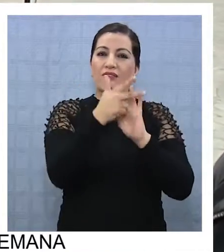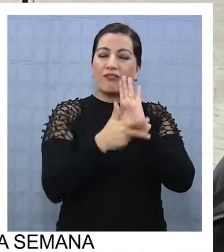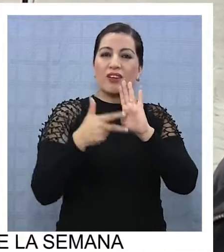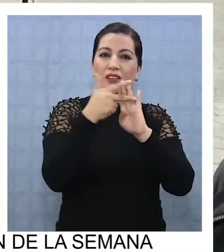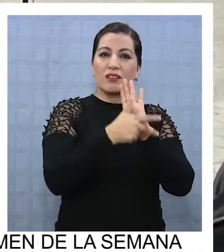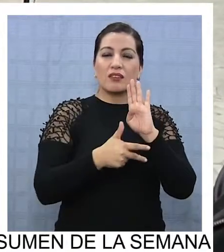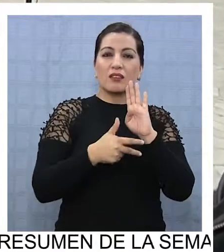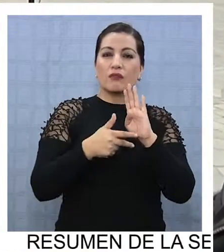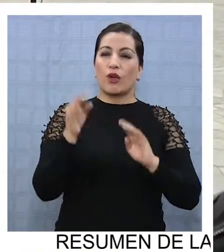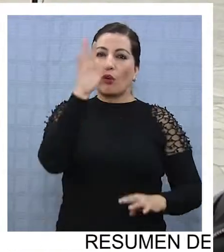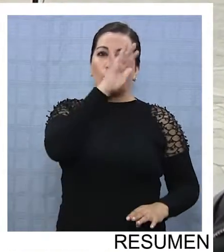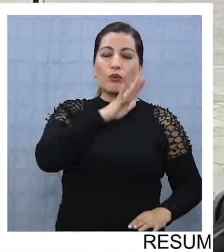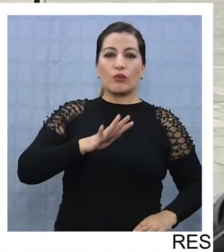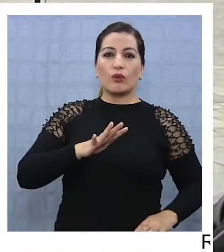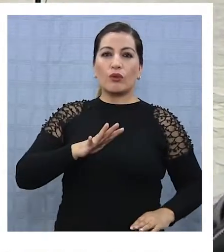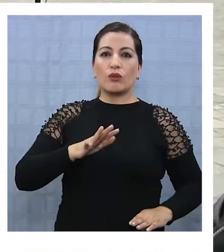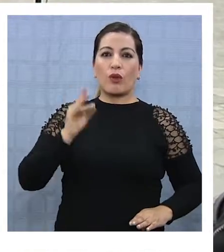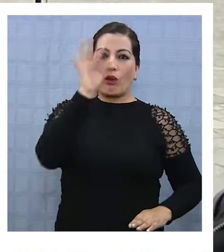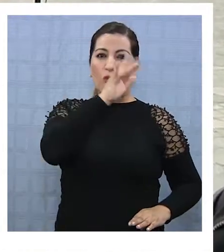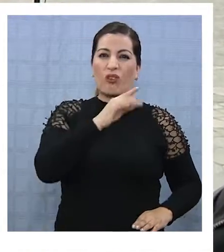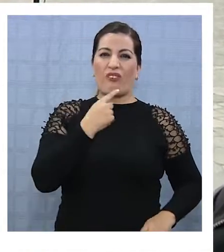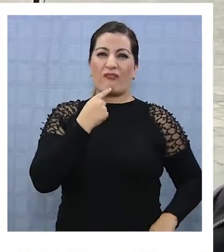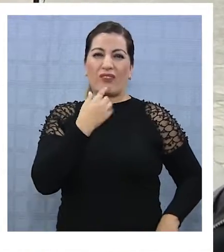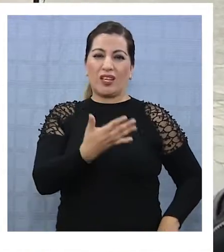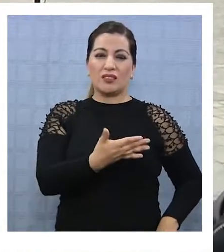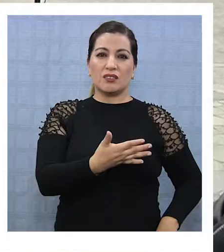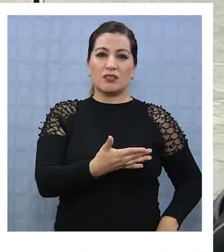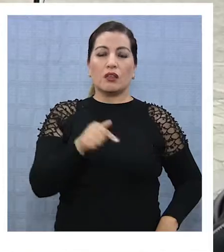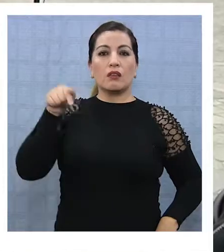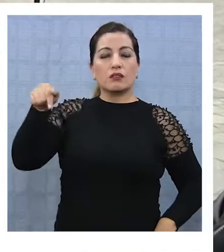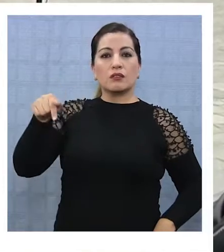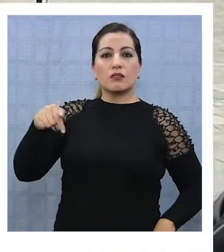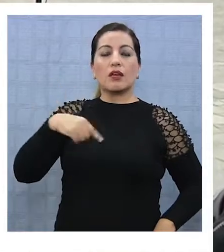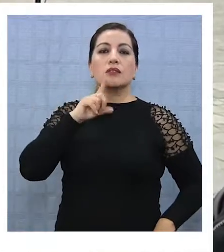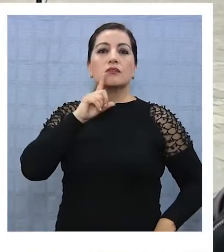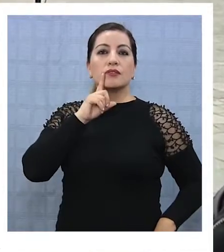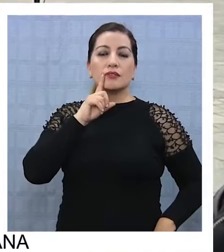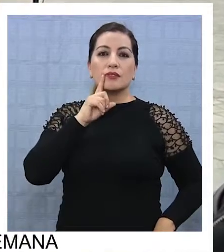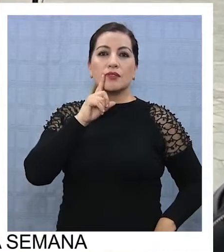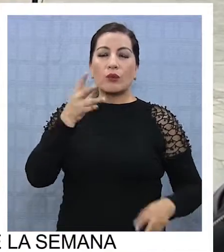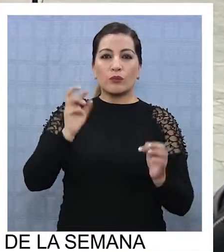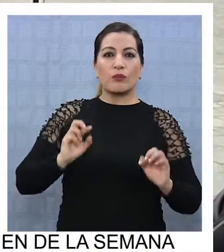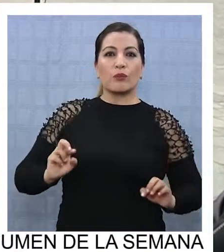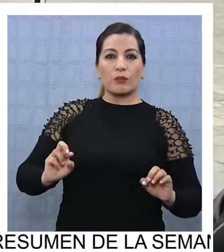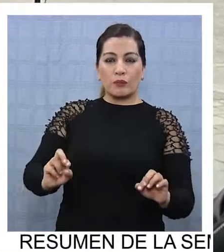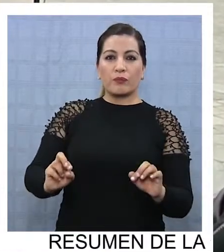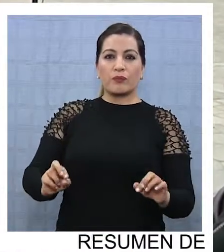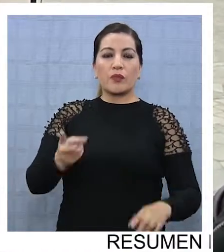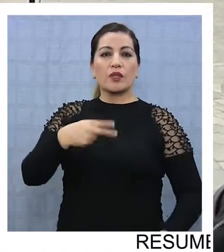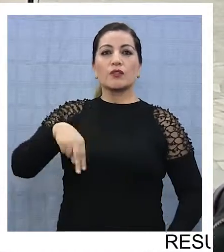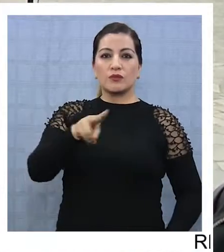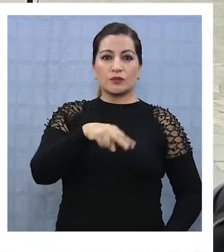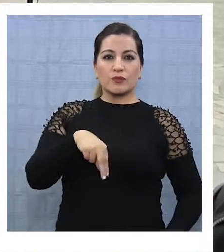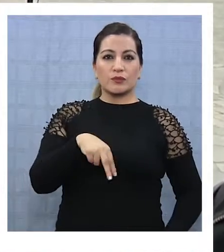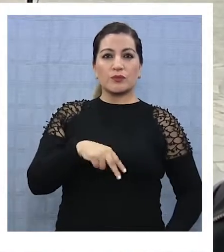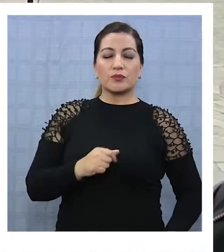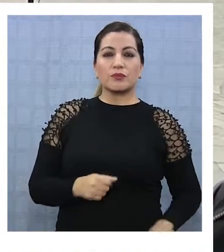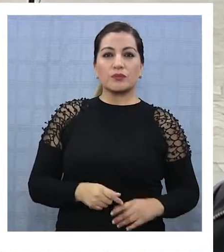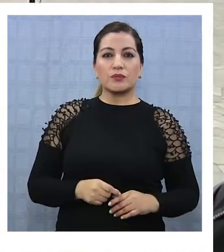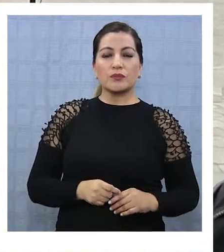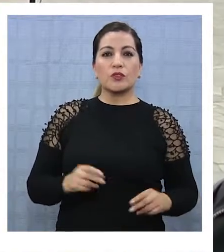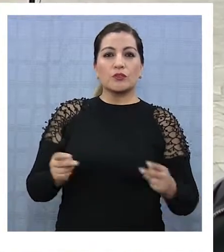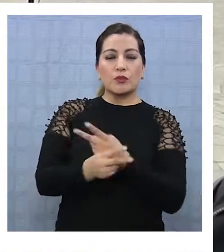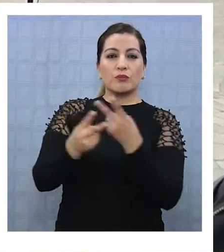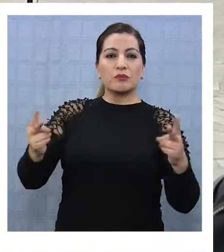de todos los baquedanos, ve los colores y ve muchos colores de reflejo. Y acá tenemos la oportunidad de nosotros como